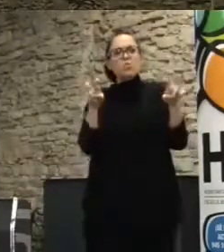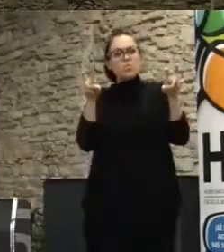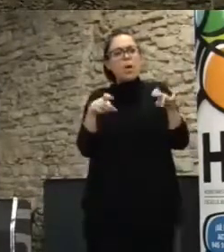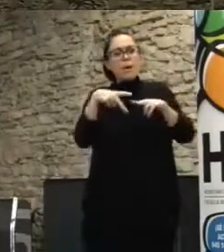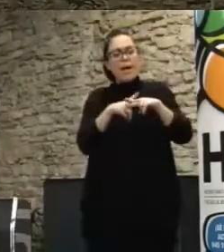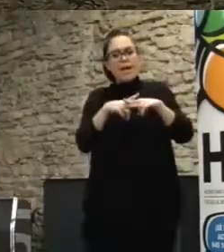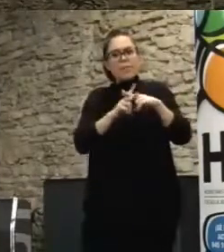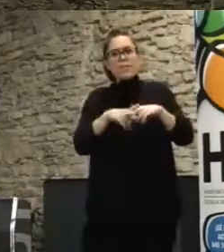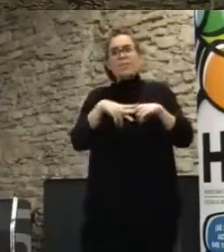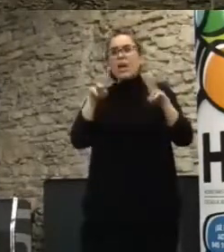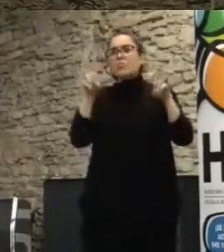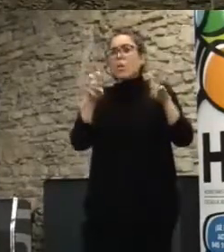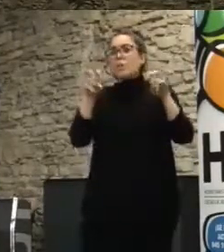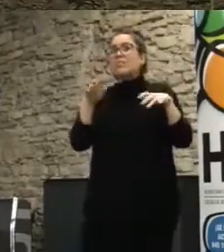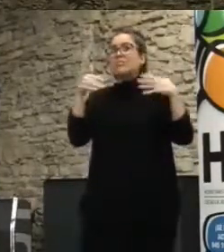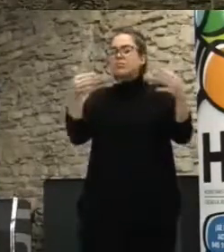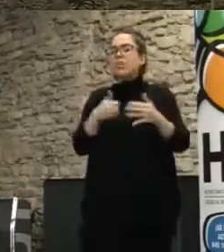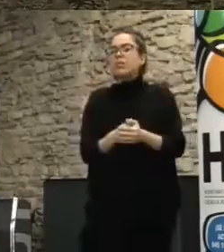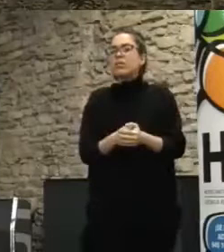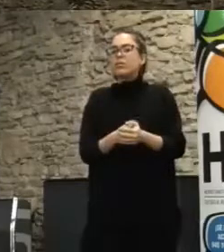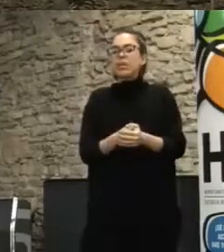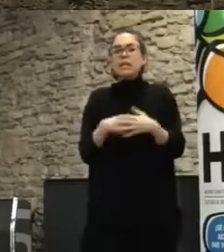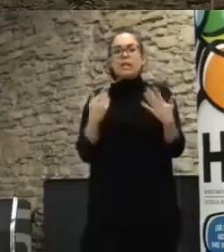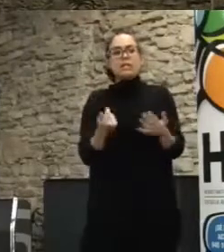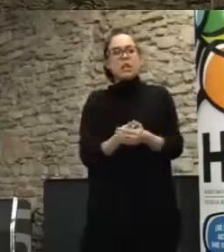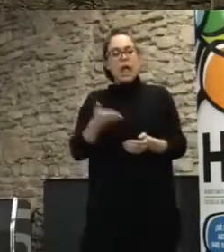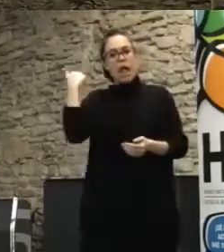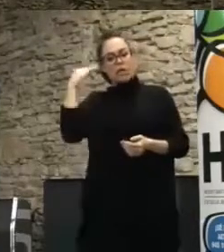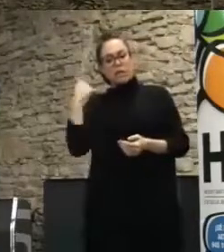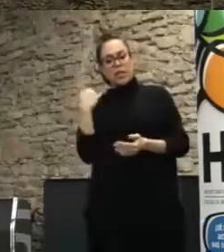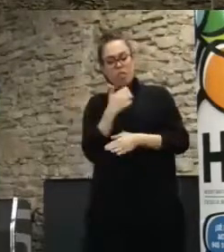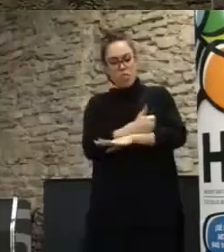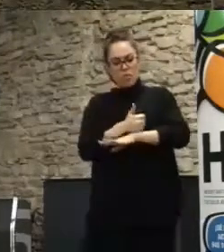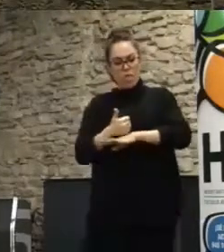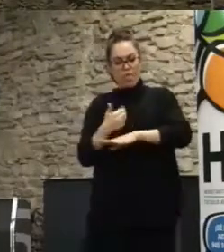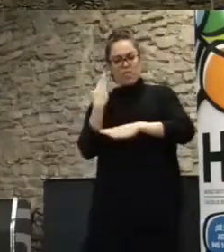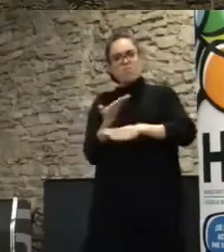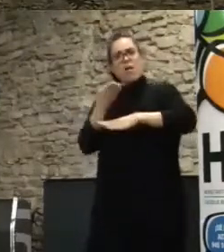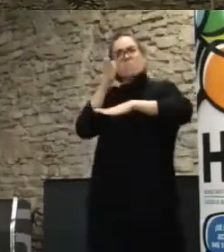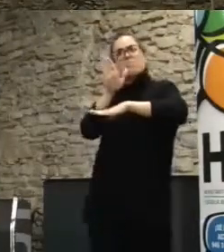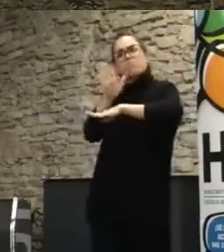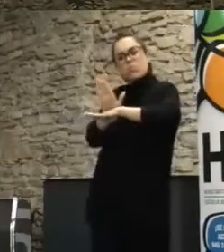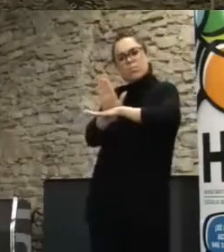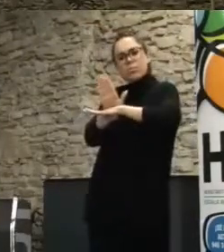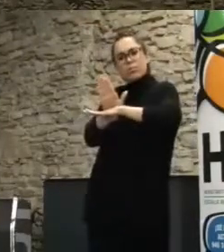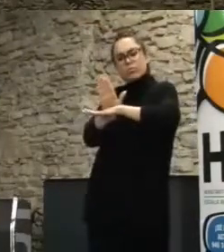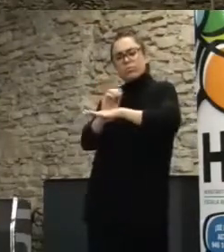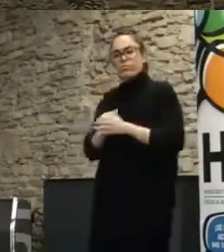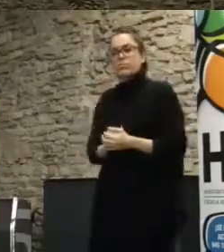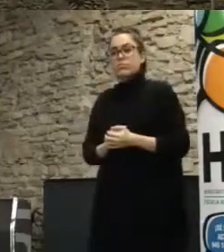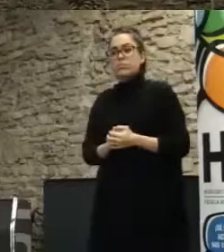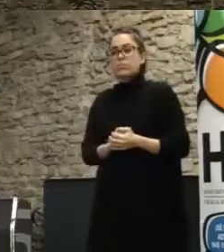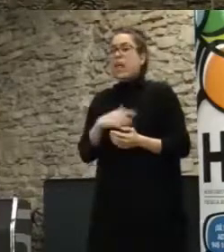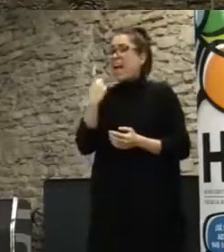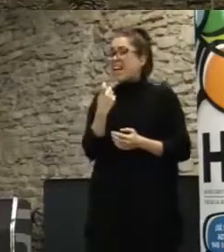mecanismo de abajo arriba, de la ciudadanía, propone, y con el filtro que quieras, con el método que quieras, pero que las